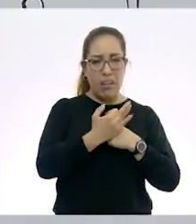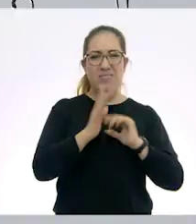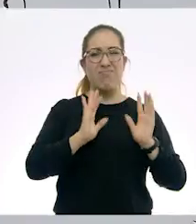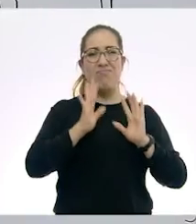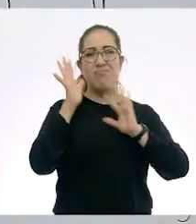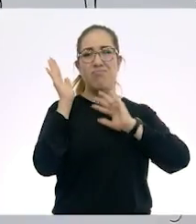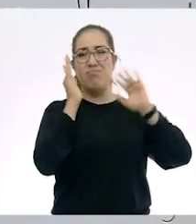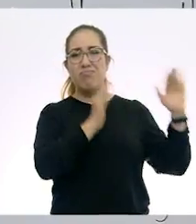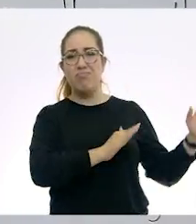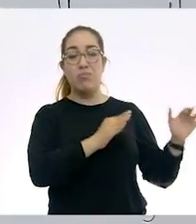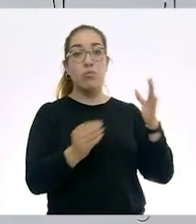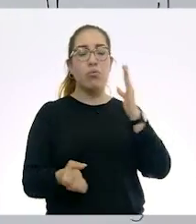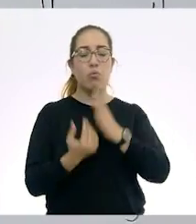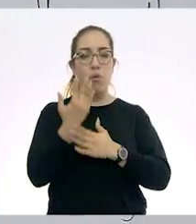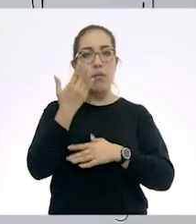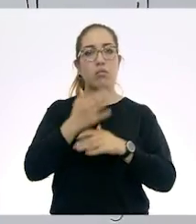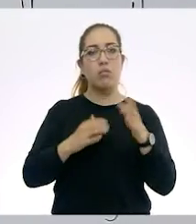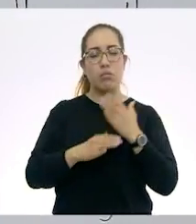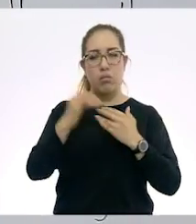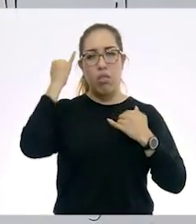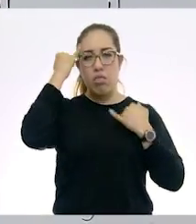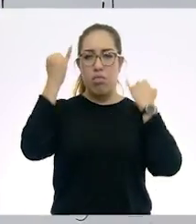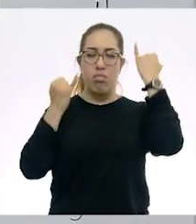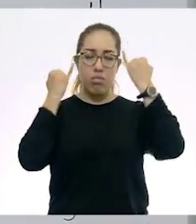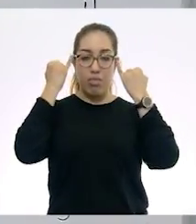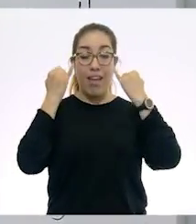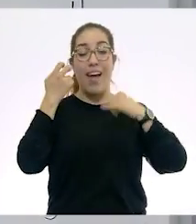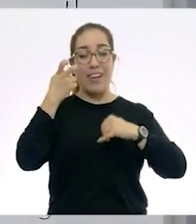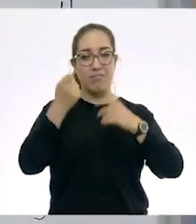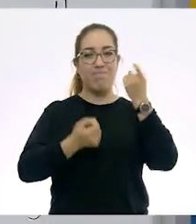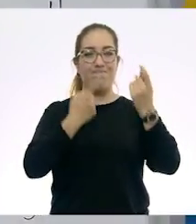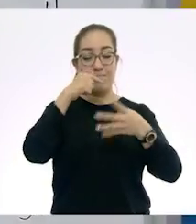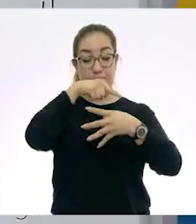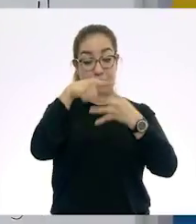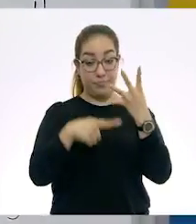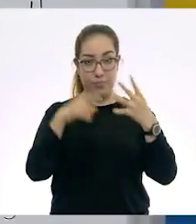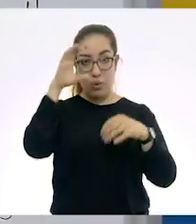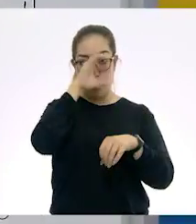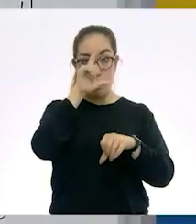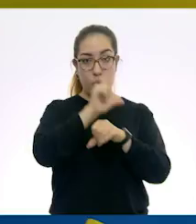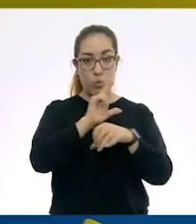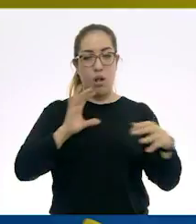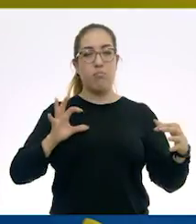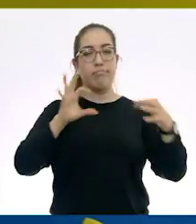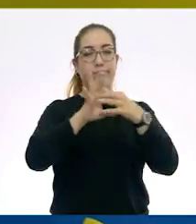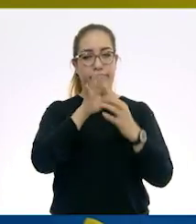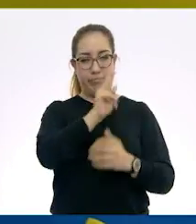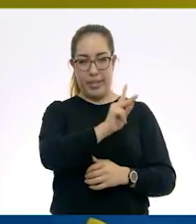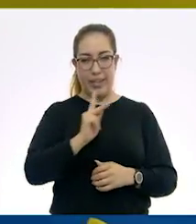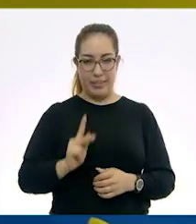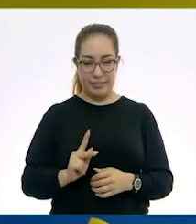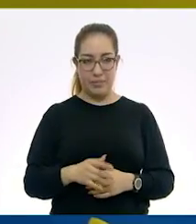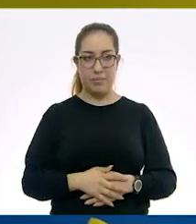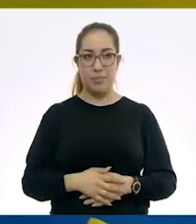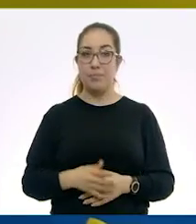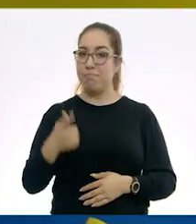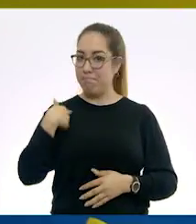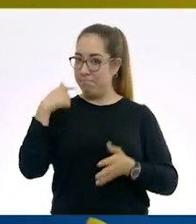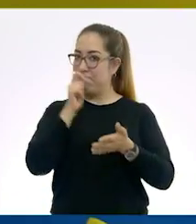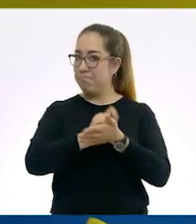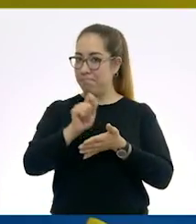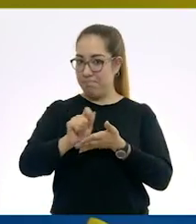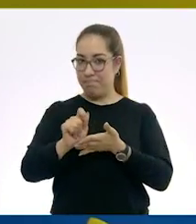Esas son algunas de las similitudes que tienen estas cuatro civilizaciones. Voy a escribir